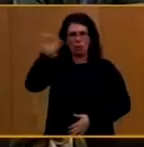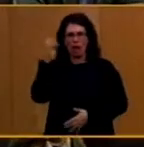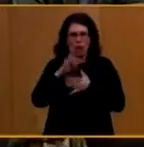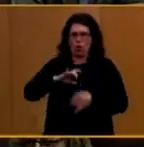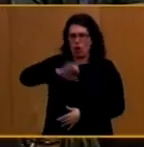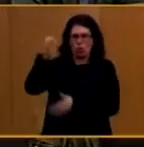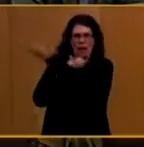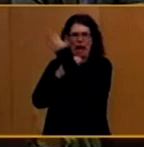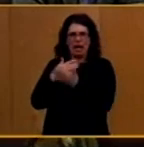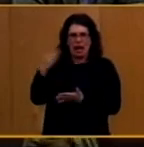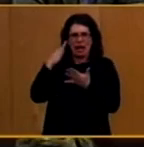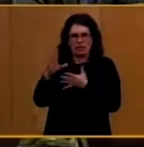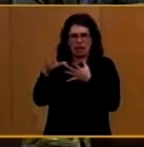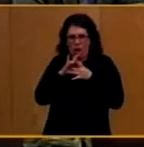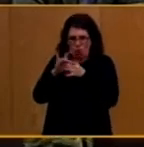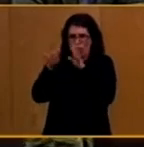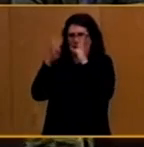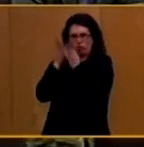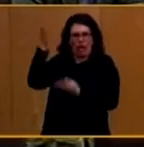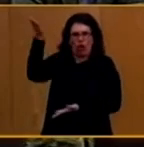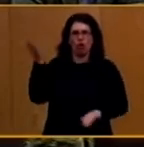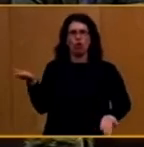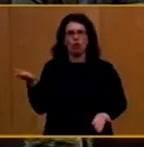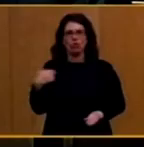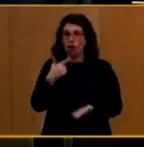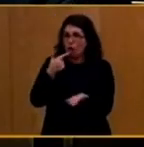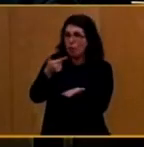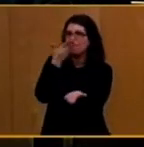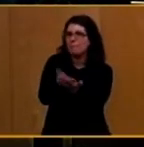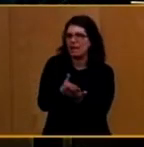Unión del Consejo. Eso es lo que yo le estoy reclamando en este momento.